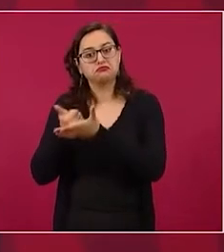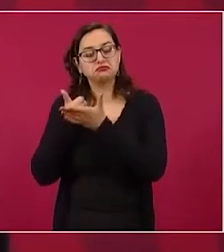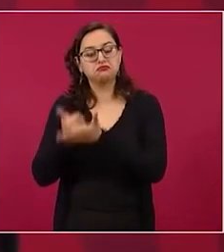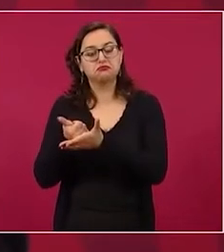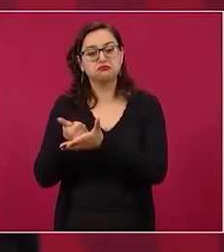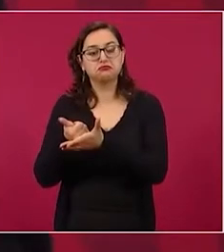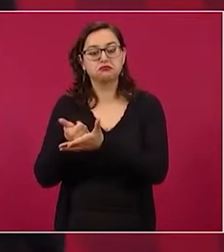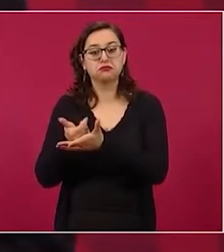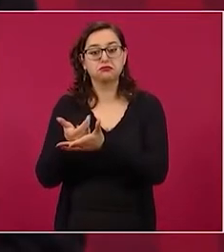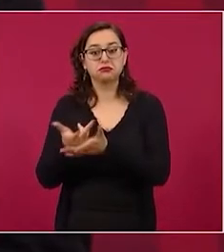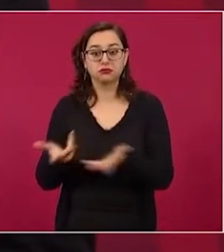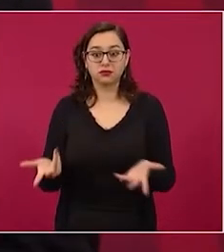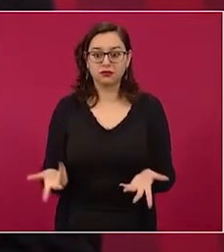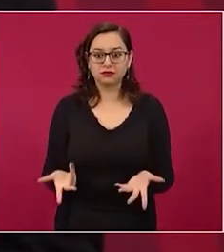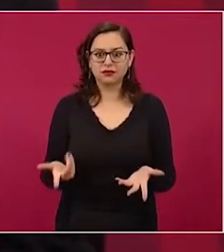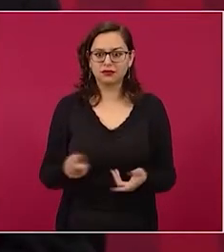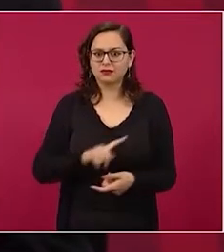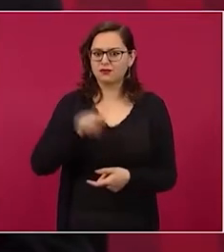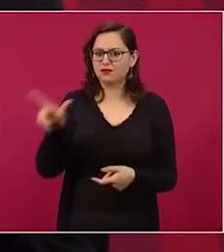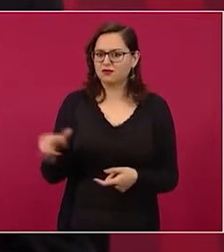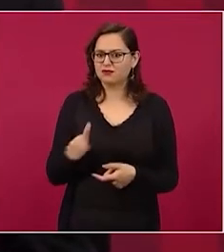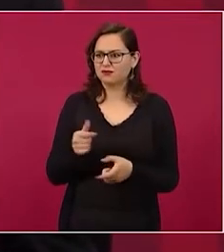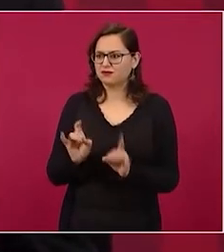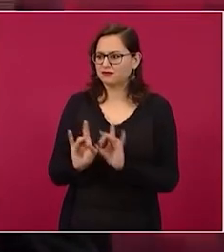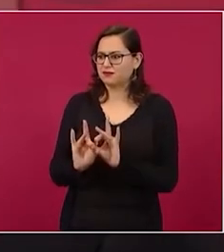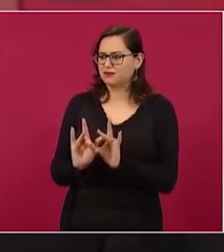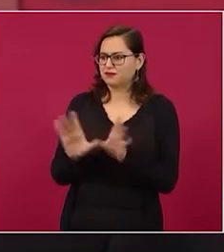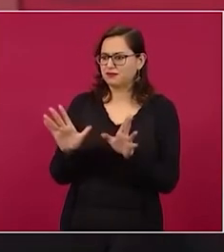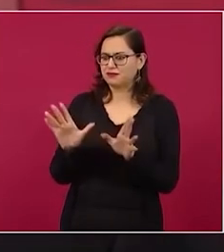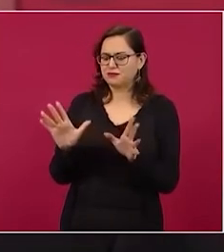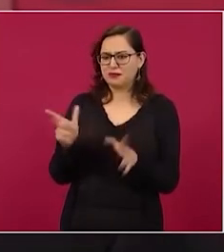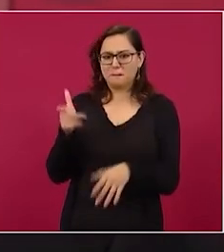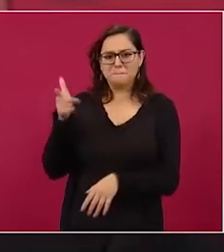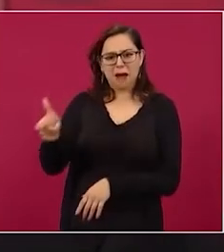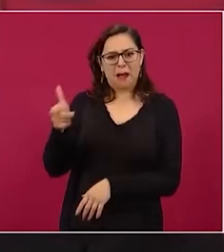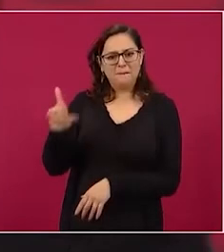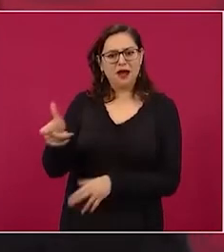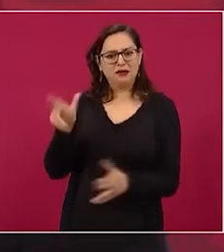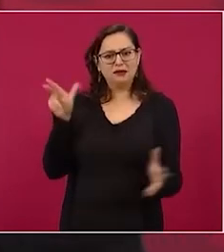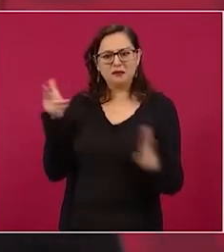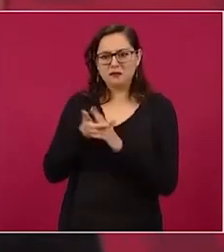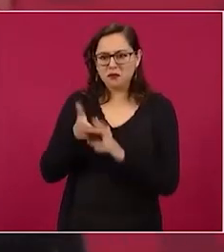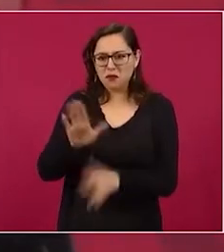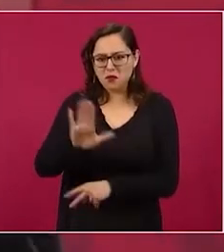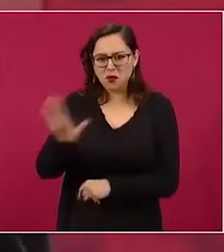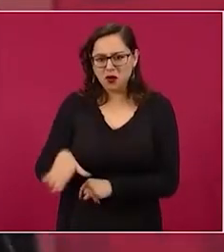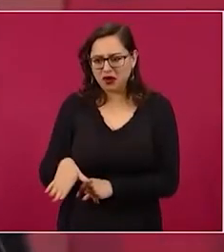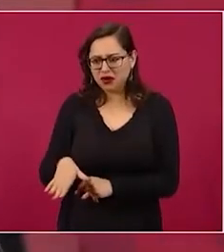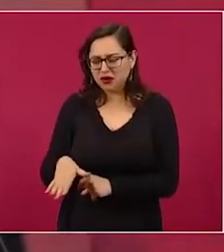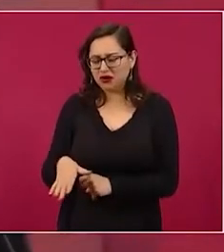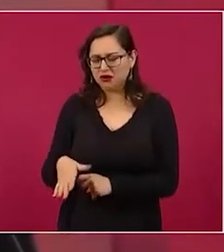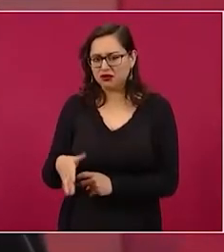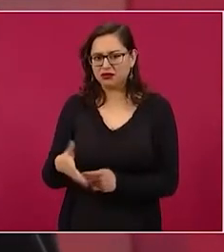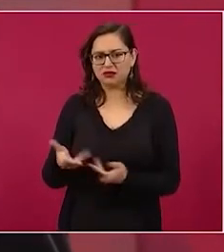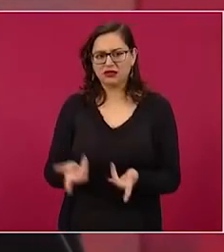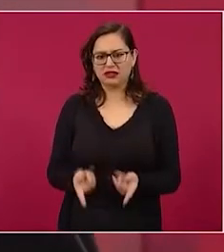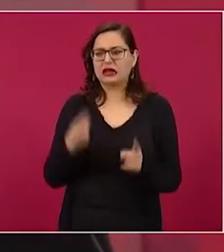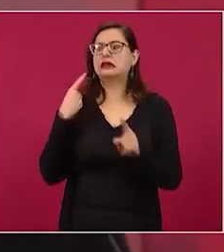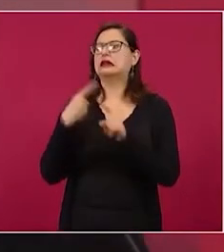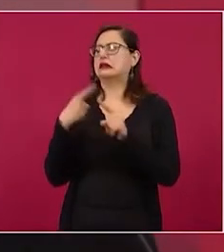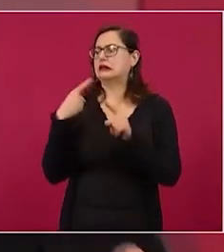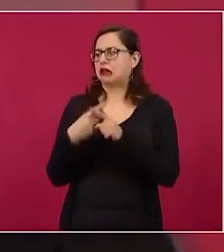lamentablemente sucedió esto, la asesina. Hay que ver el móvil,